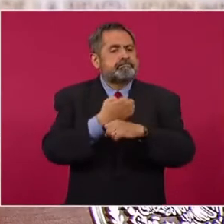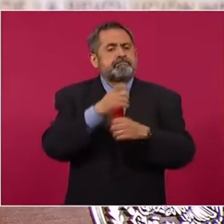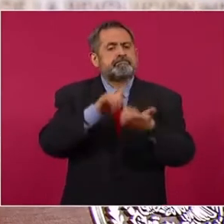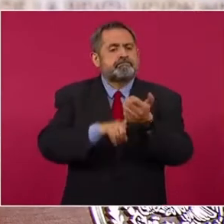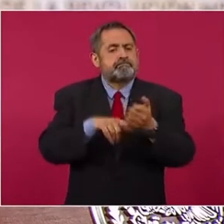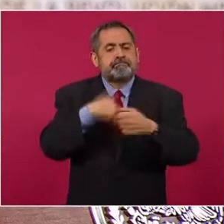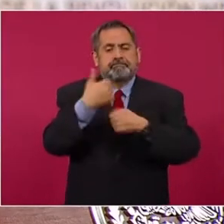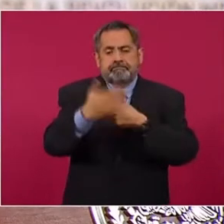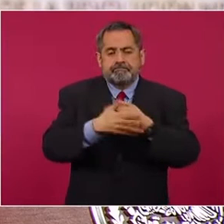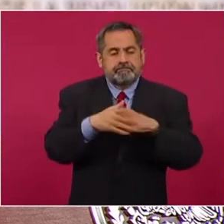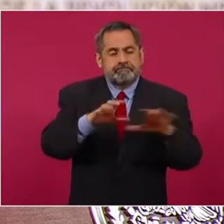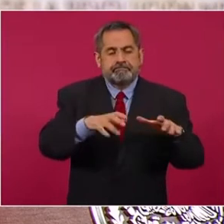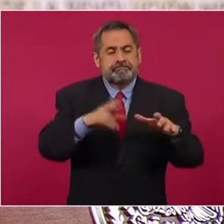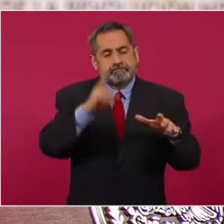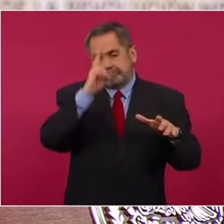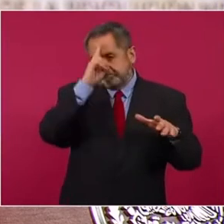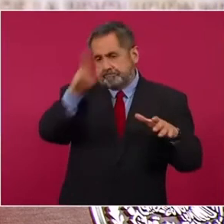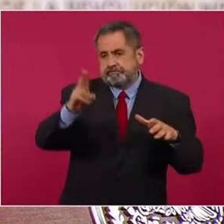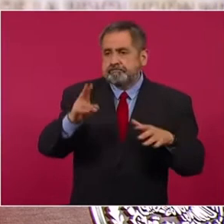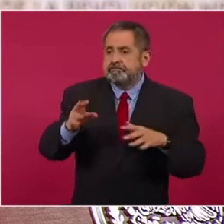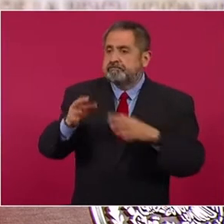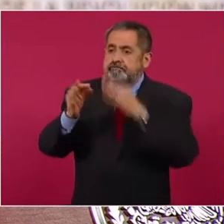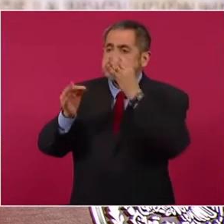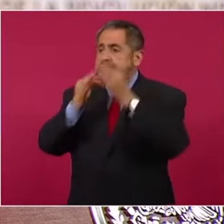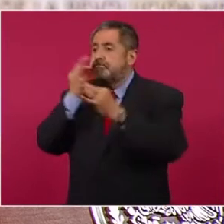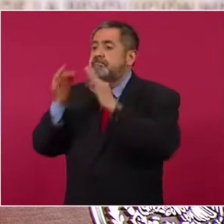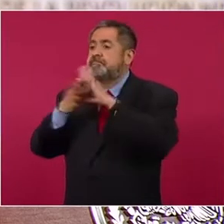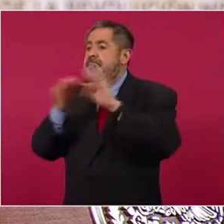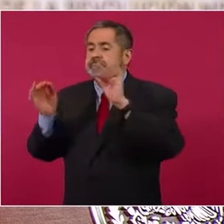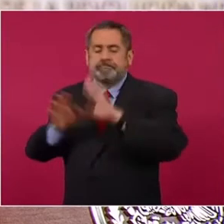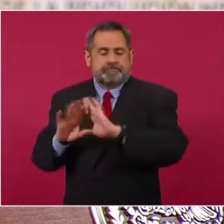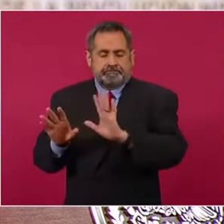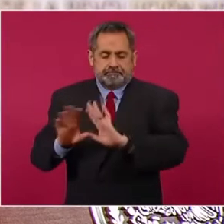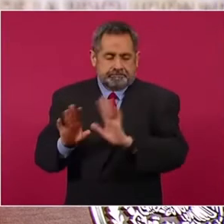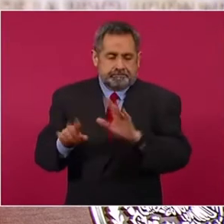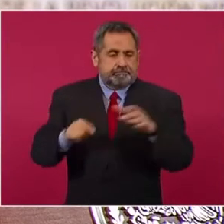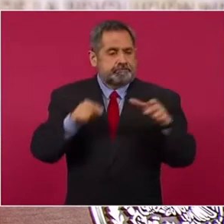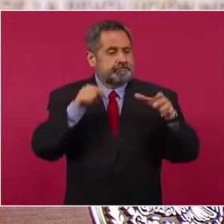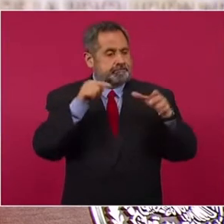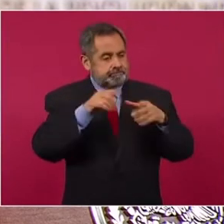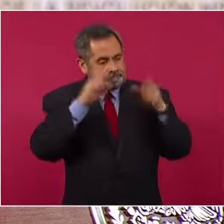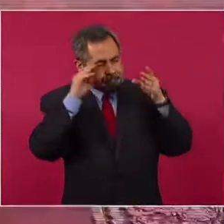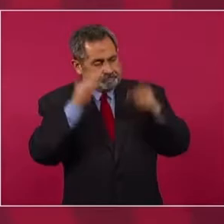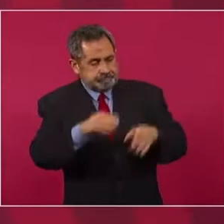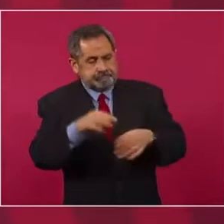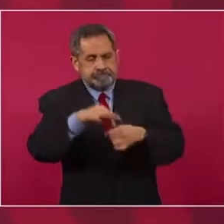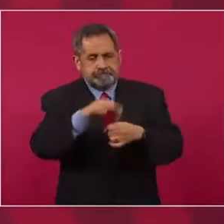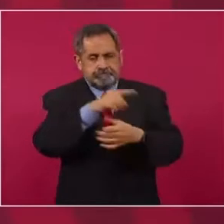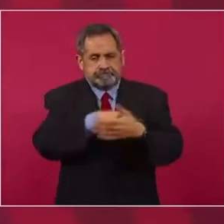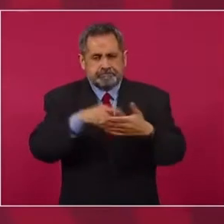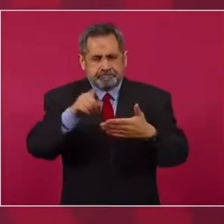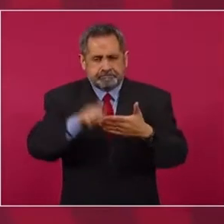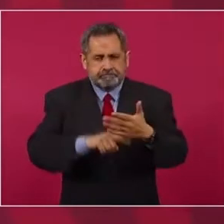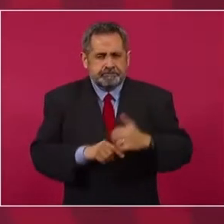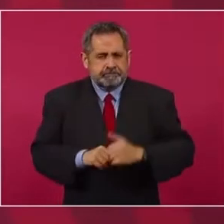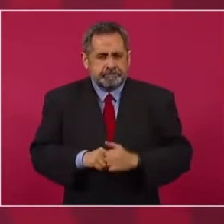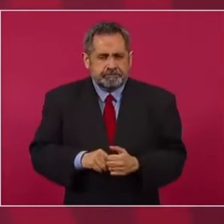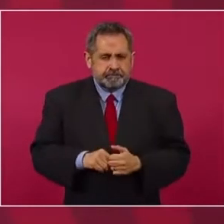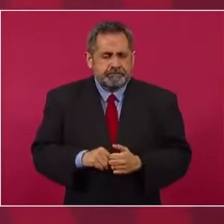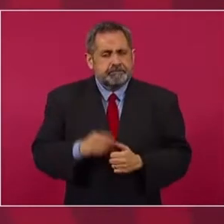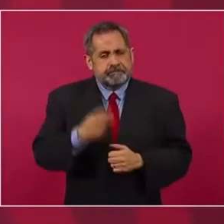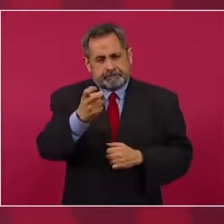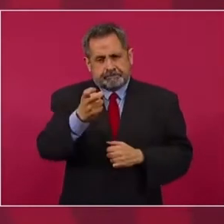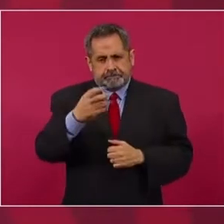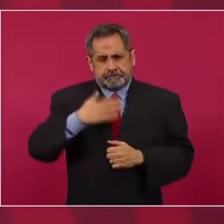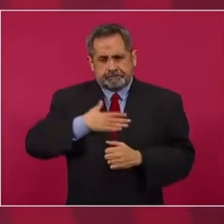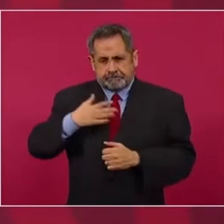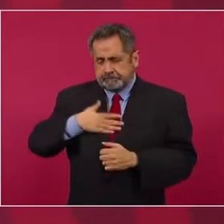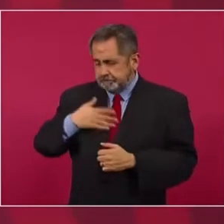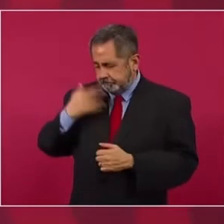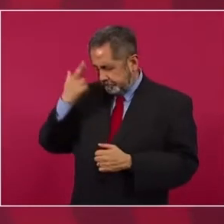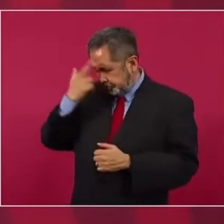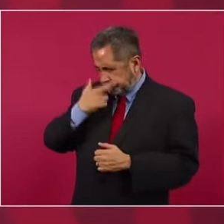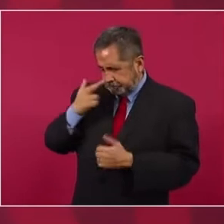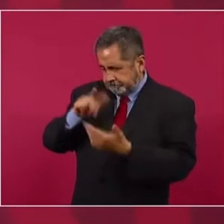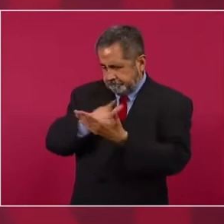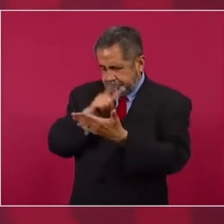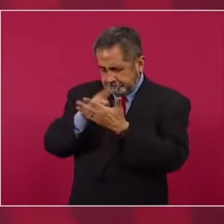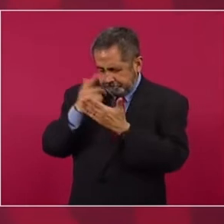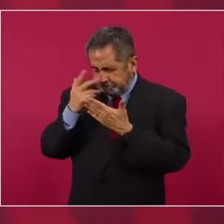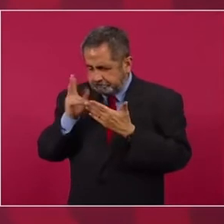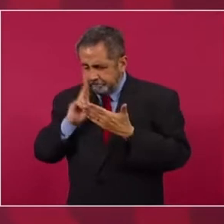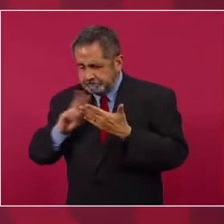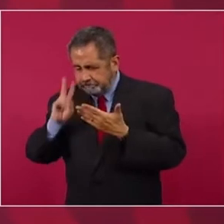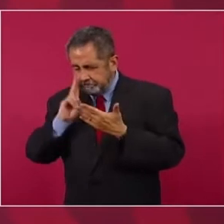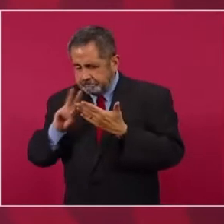electoral, vamos a revisar la ley, la vez